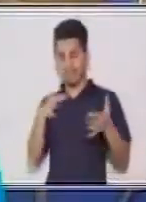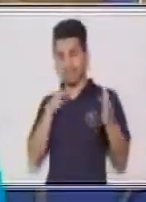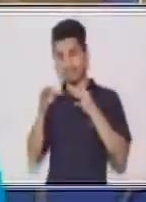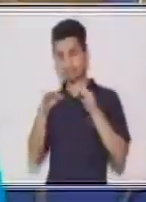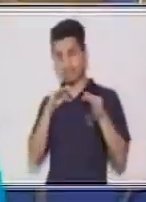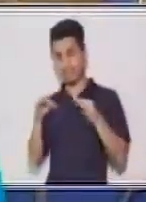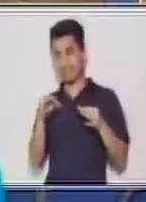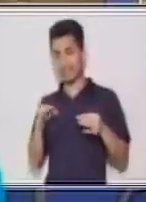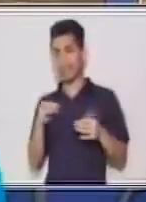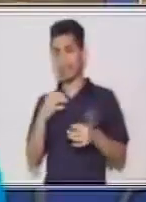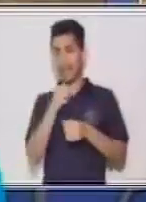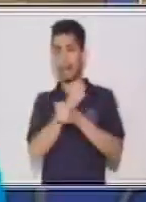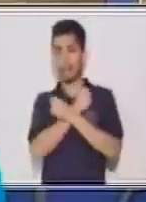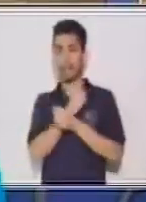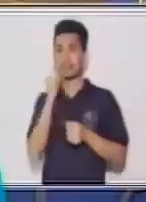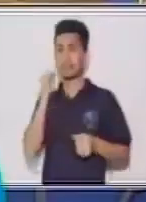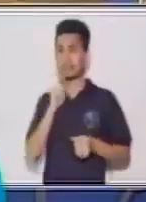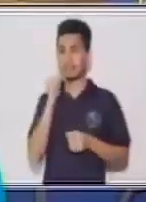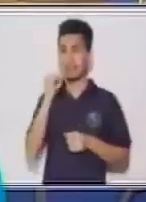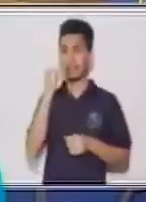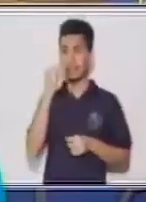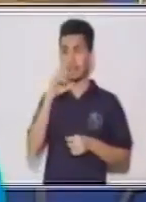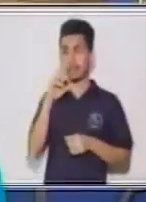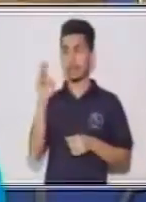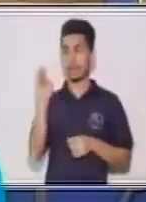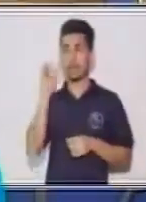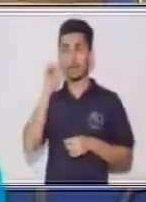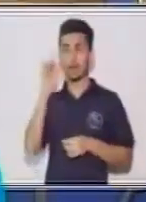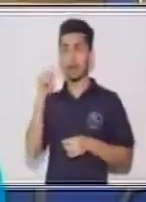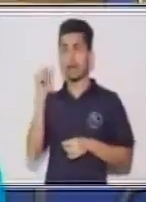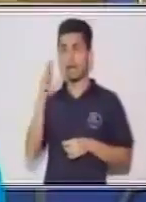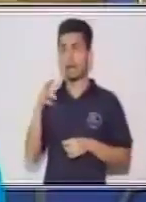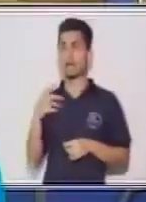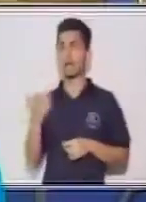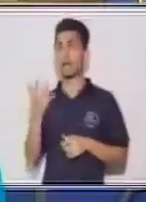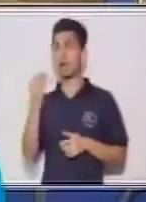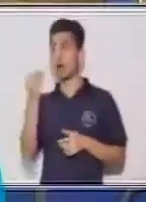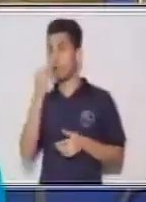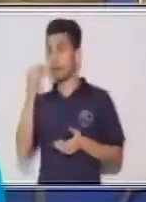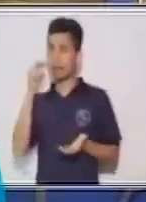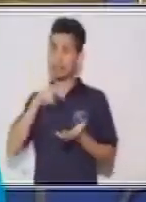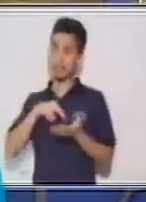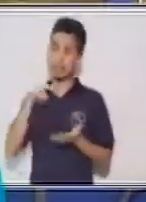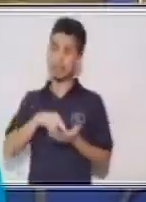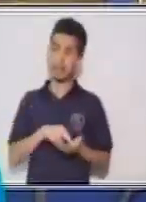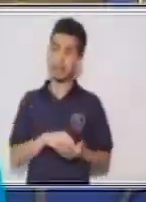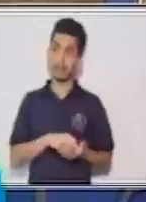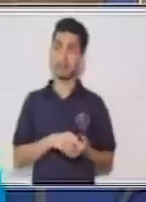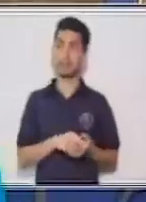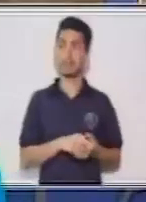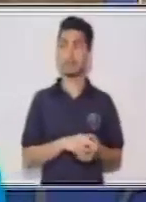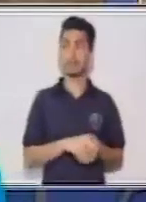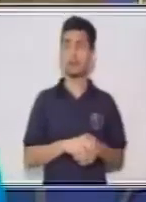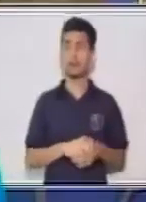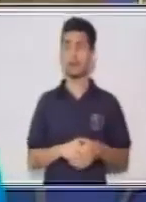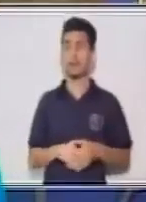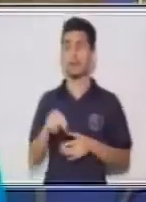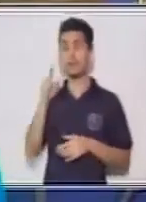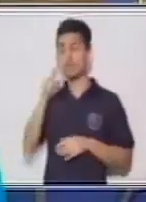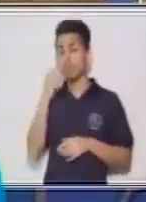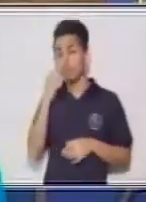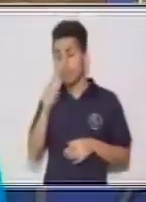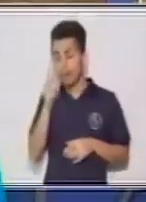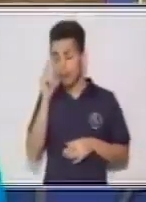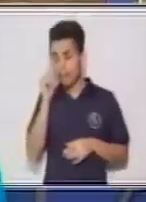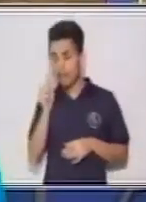y que ya sabemos que es irregular. Comer y saltar. Regularmente te doy una clave. Verifica muy